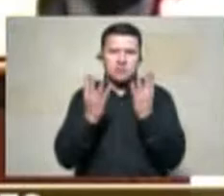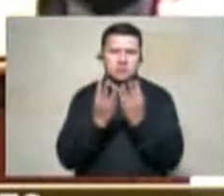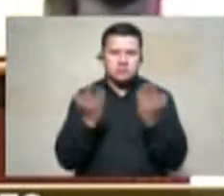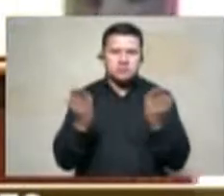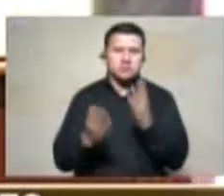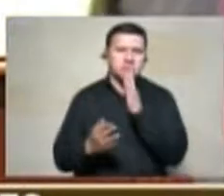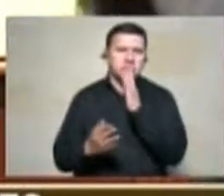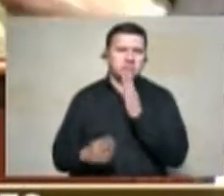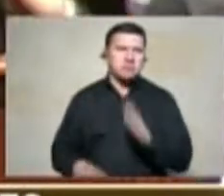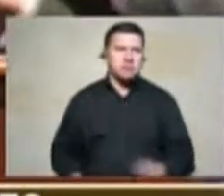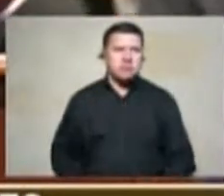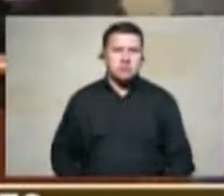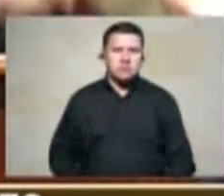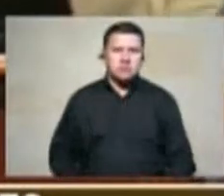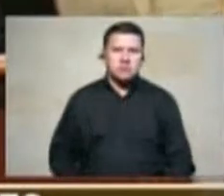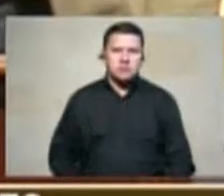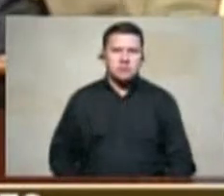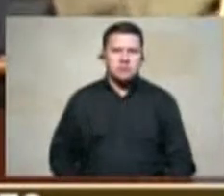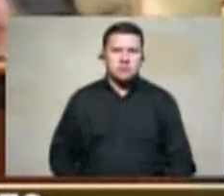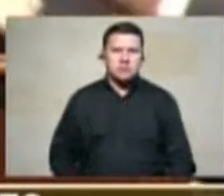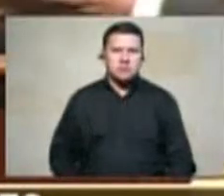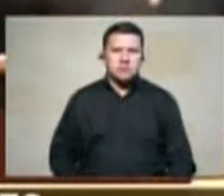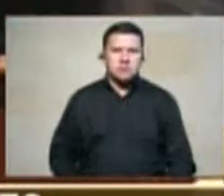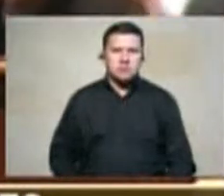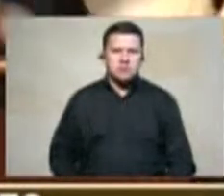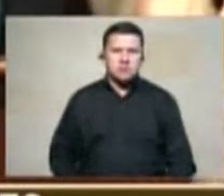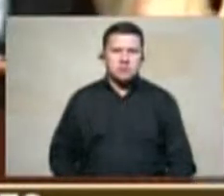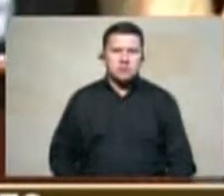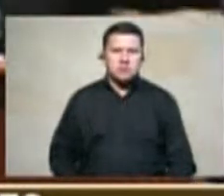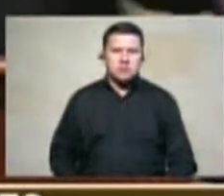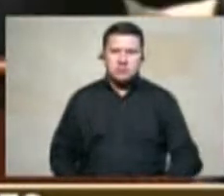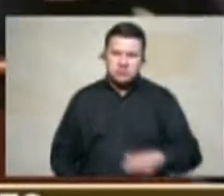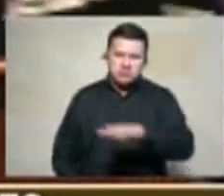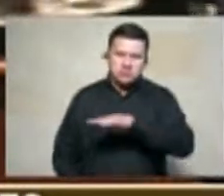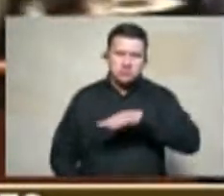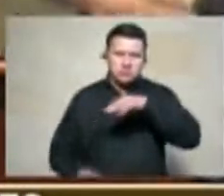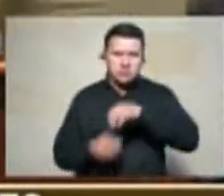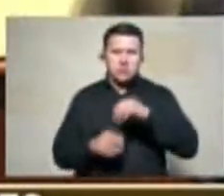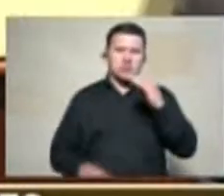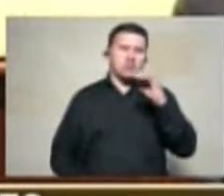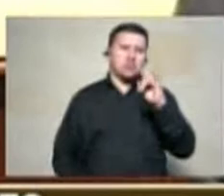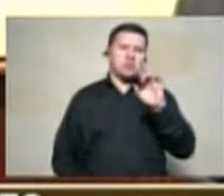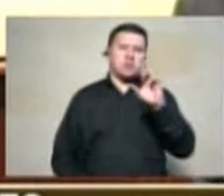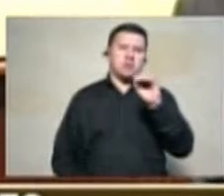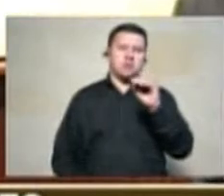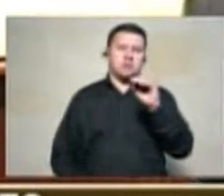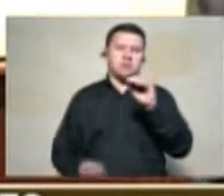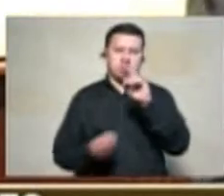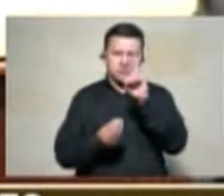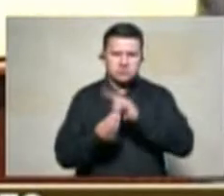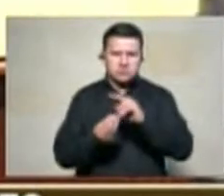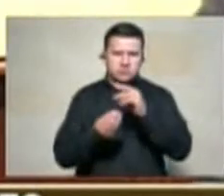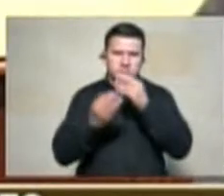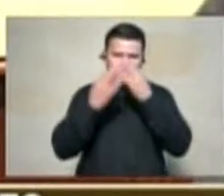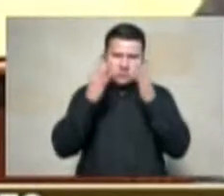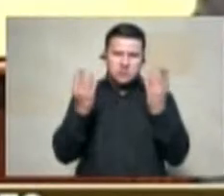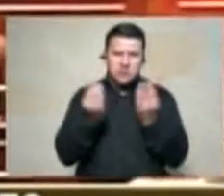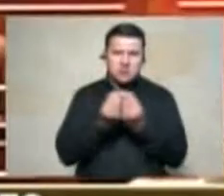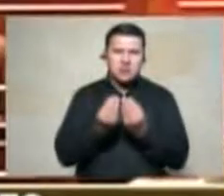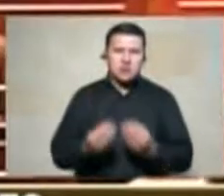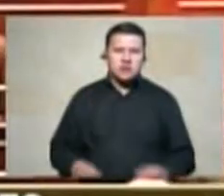tiene la palabra el primer vocero el representante Carlos Alberto Cuero del Centro Democrático